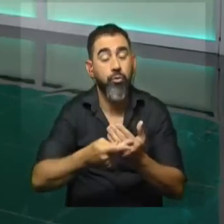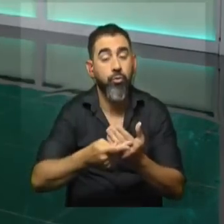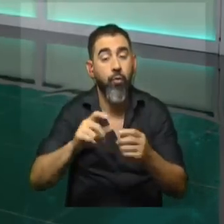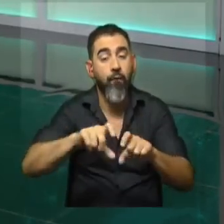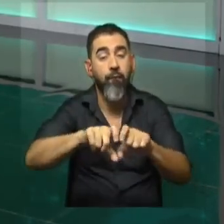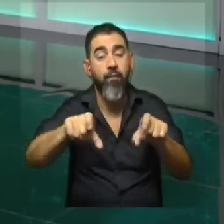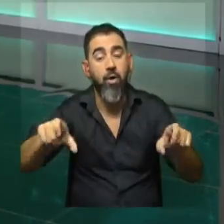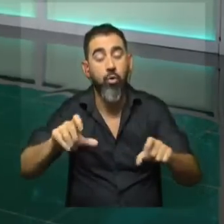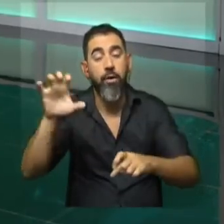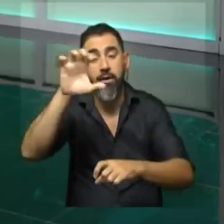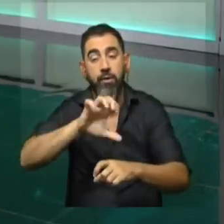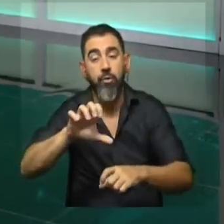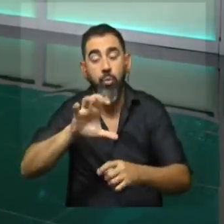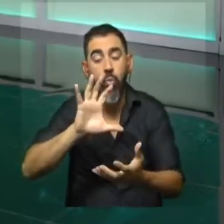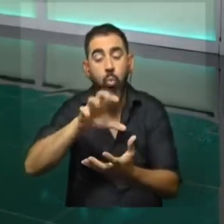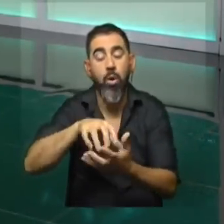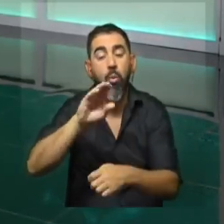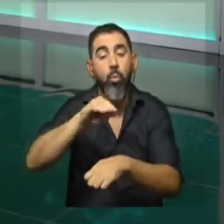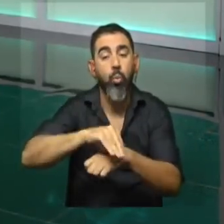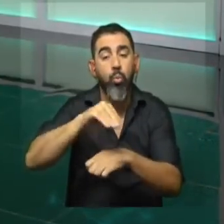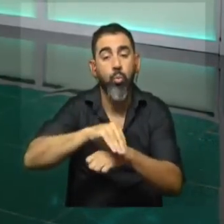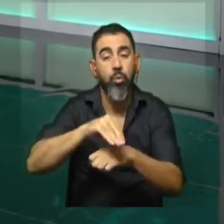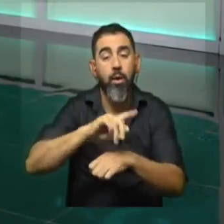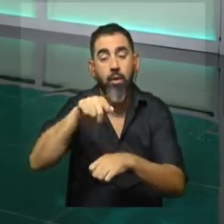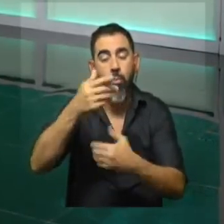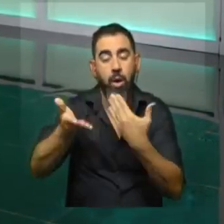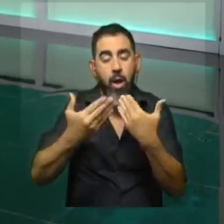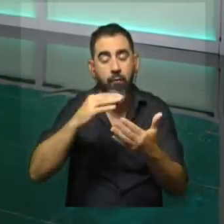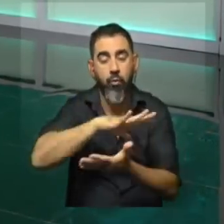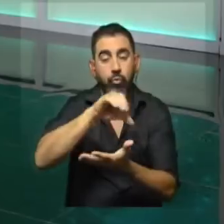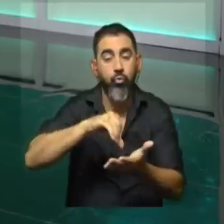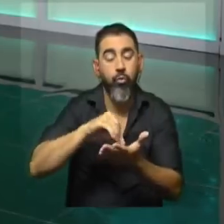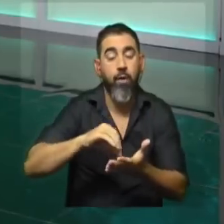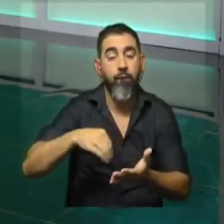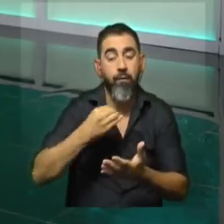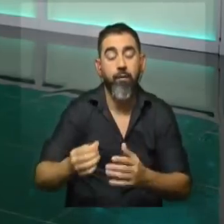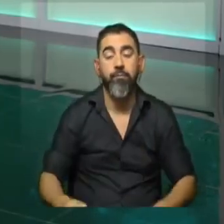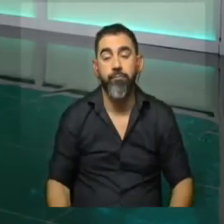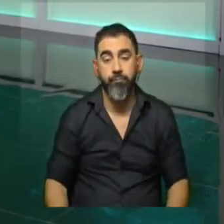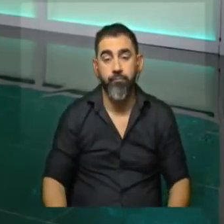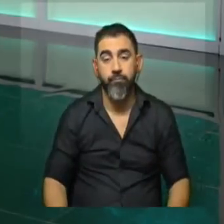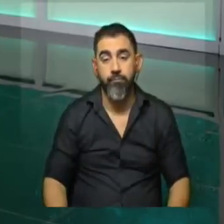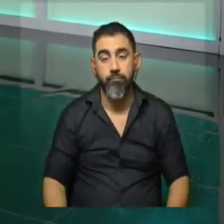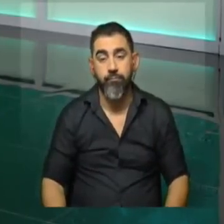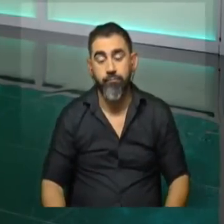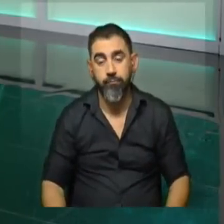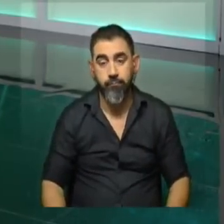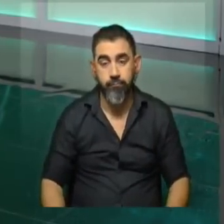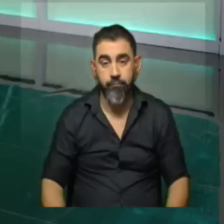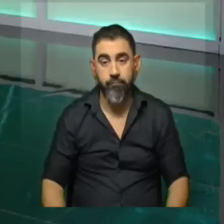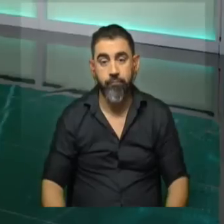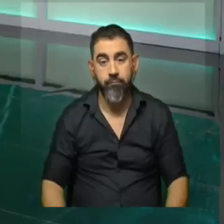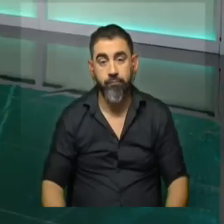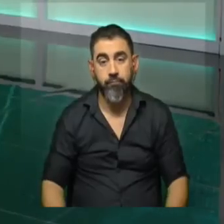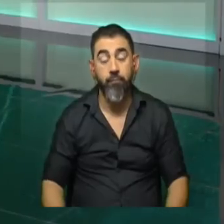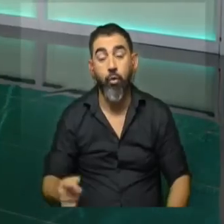Cerro, donde se va a crear un polo cultural. Vamos a estar hablando de eso en un ratito nada más. Así que bueno, hasta acá llegamos con la primera edición, pero quédese que ya arrancamos con Ciudad